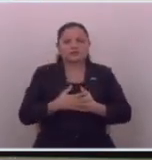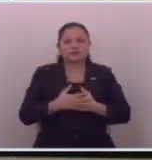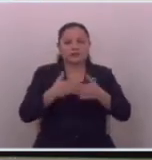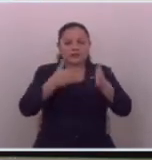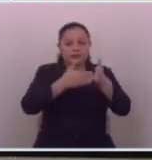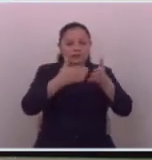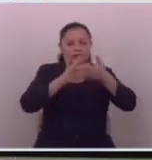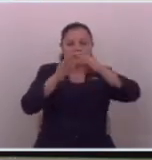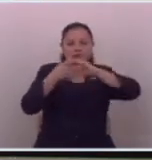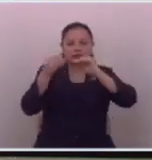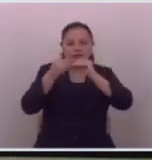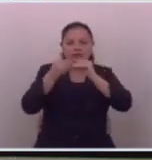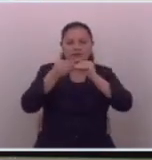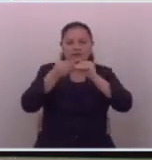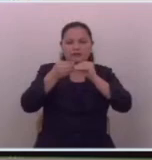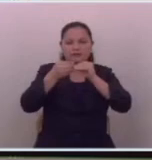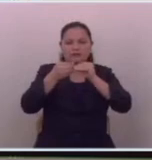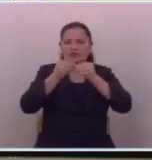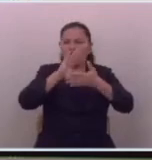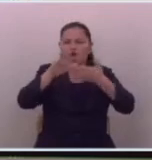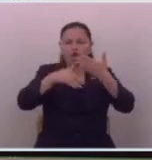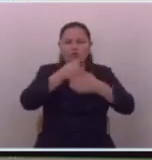comienzan a hablar de los reportes